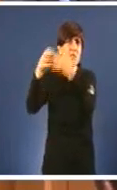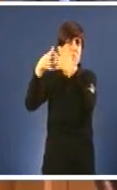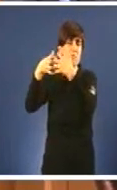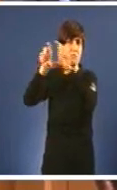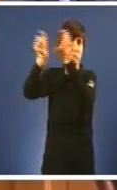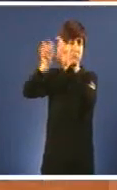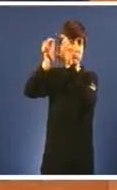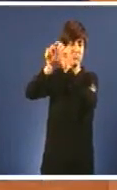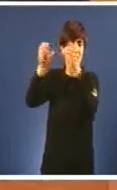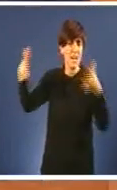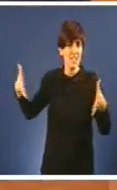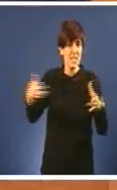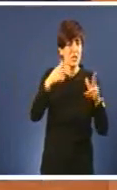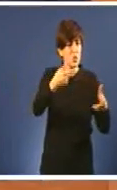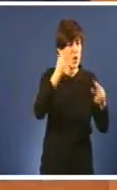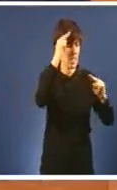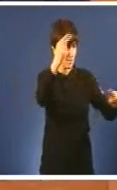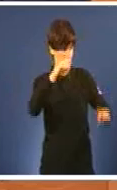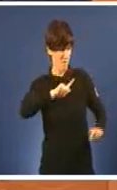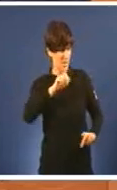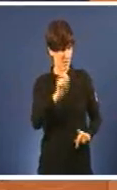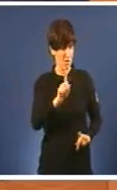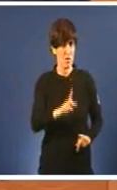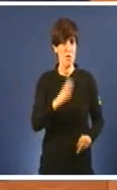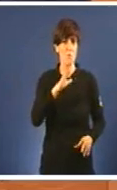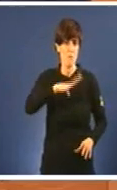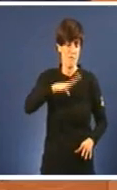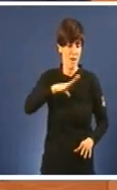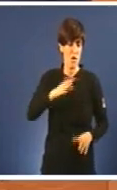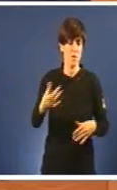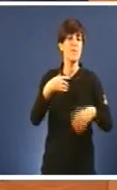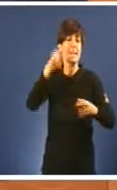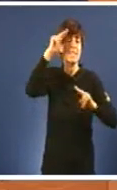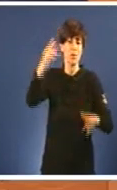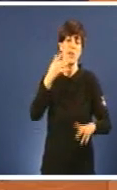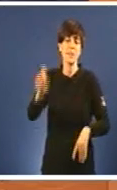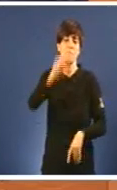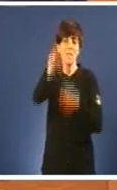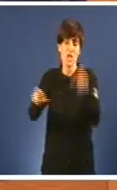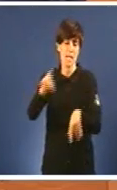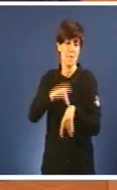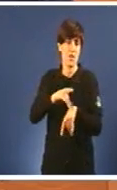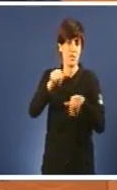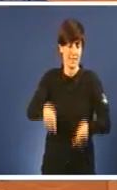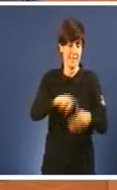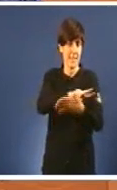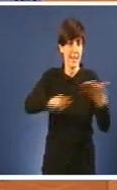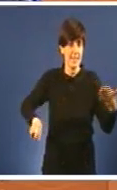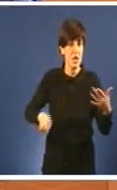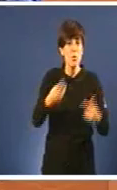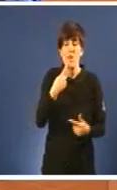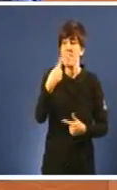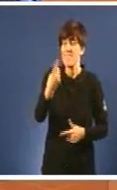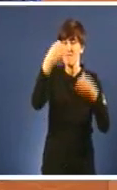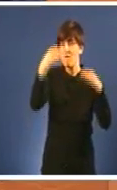Díaz Si non ten respeto, presidente Polo menos teña respeto Os médicos de Galicia, señor Díaz O que si lle podo asegurar, señora Díaz É que eu